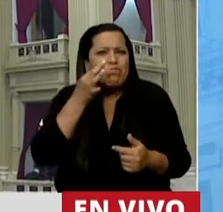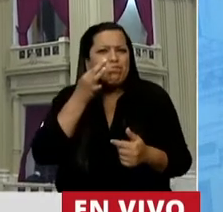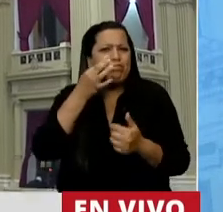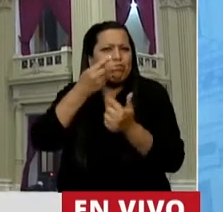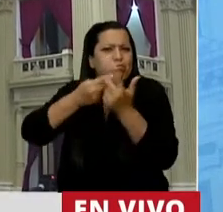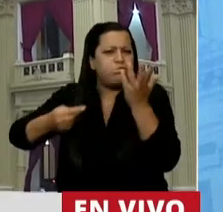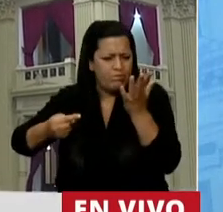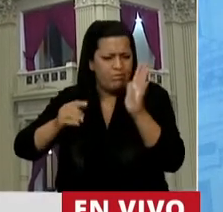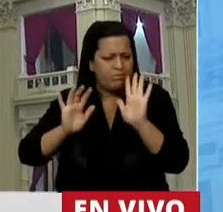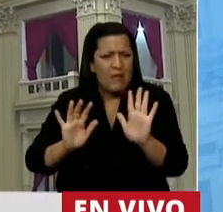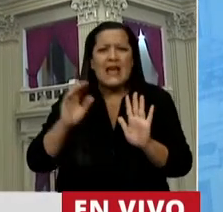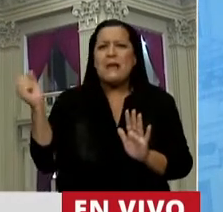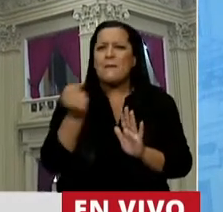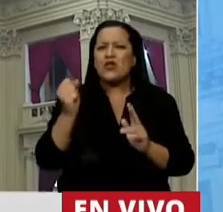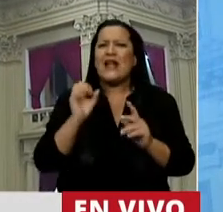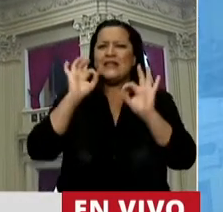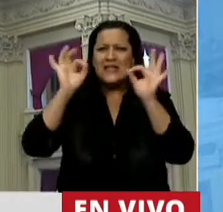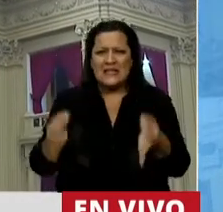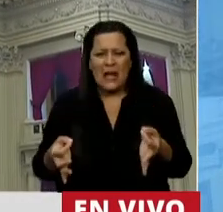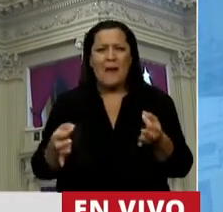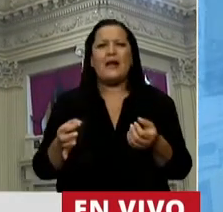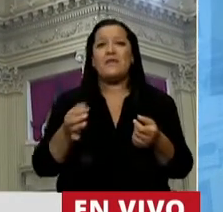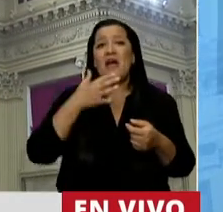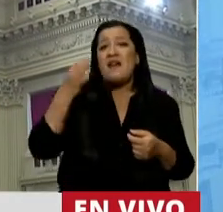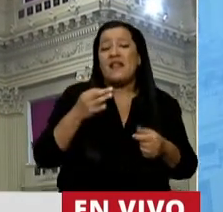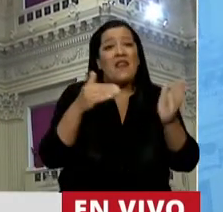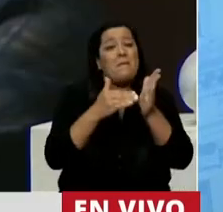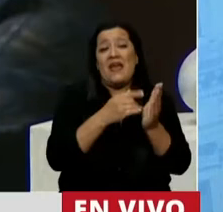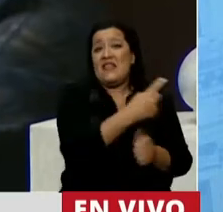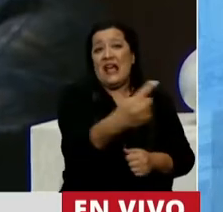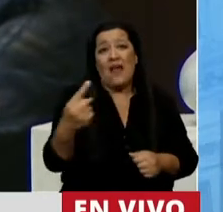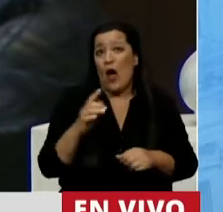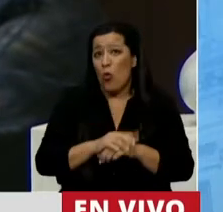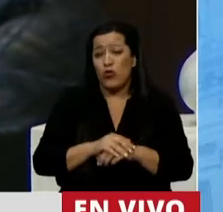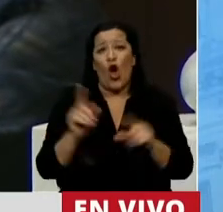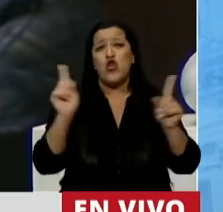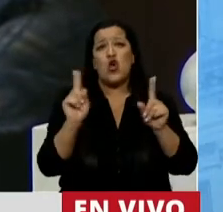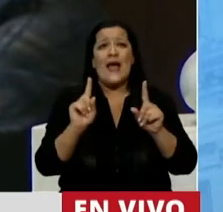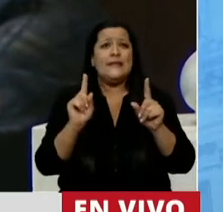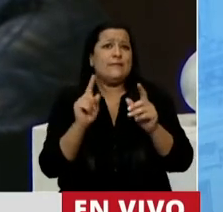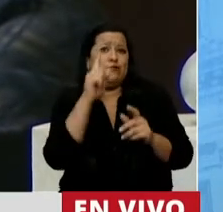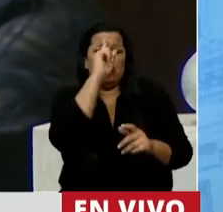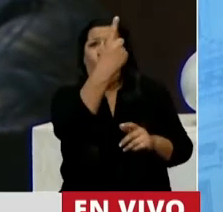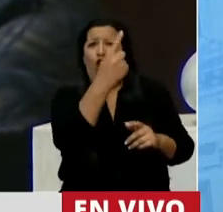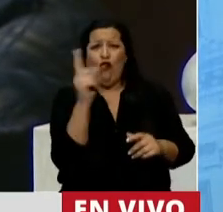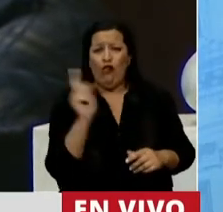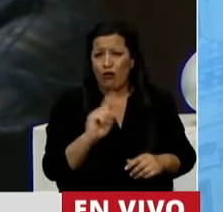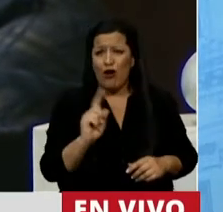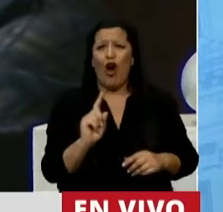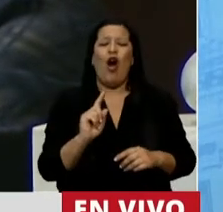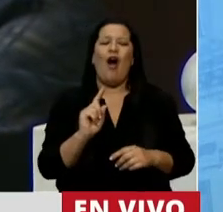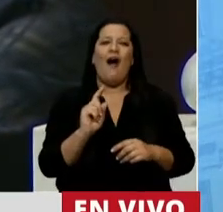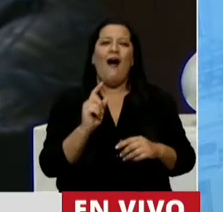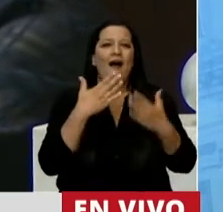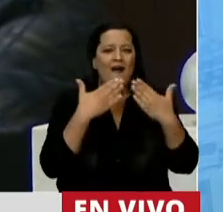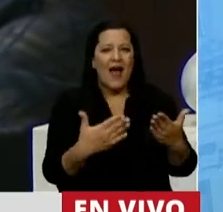que es importante saber que nuestras verdades relativas tampoco nacen de un repollo, nacen de nuestras experiencias,